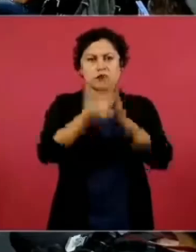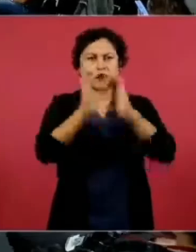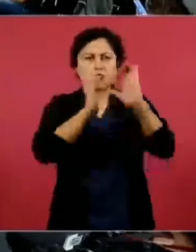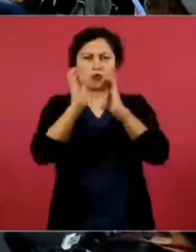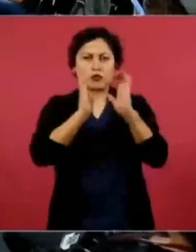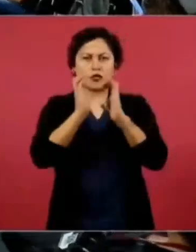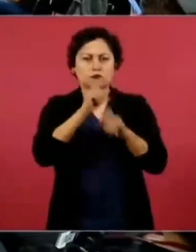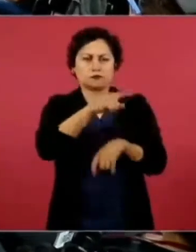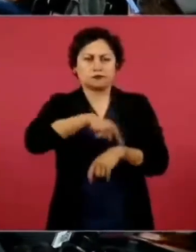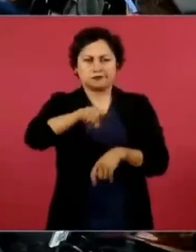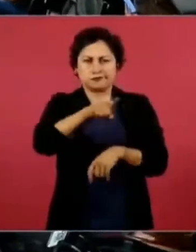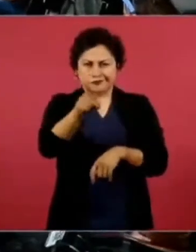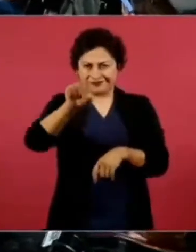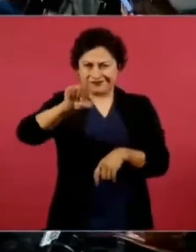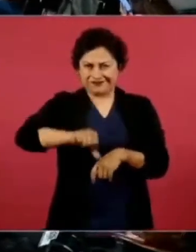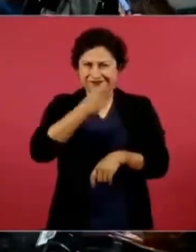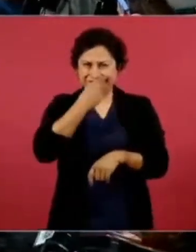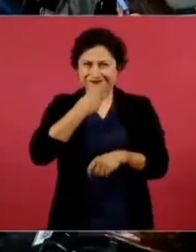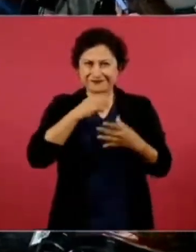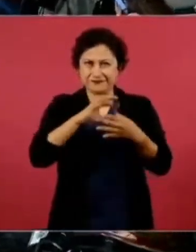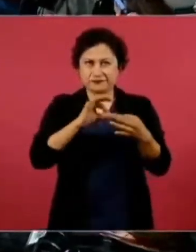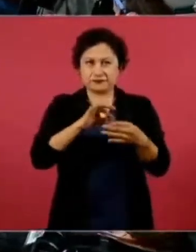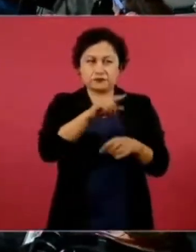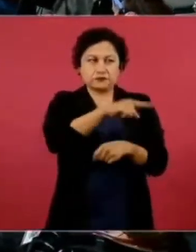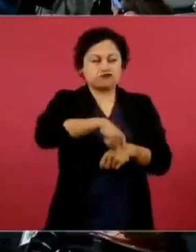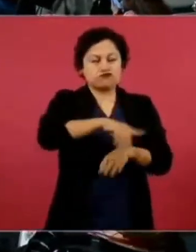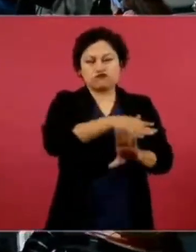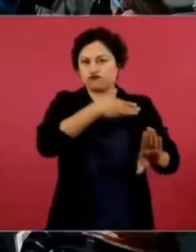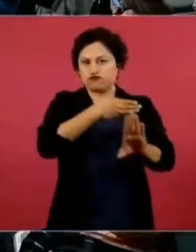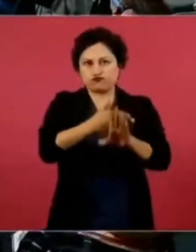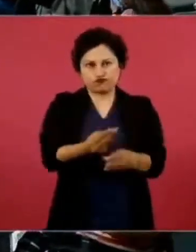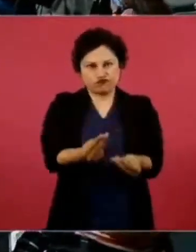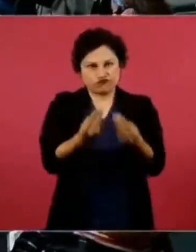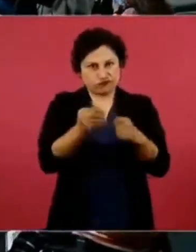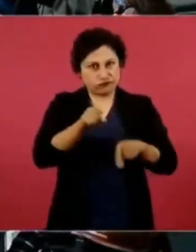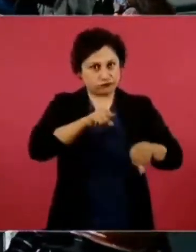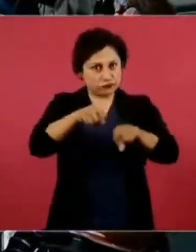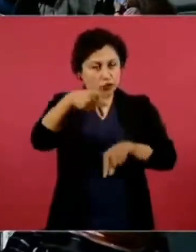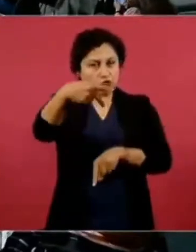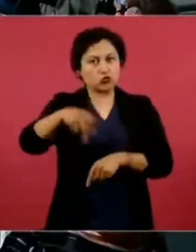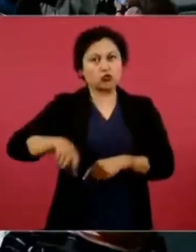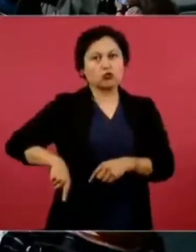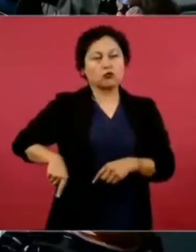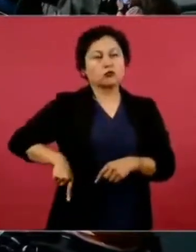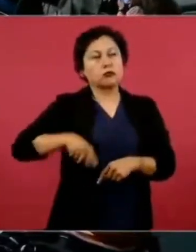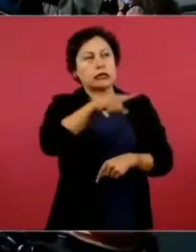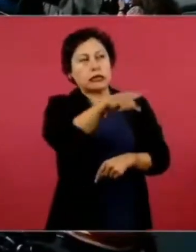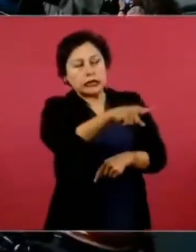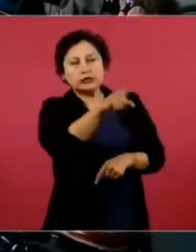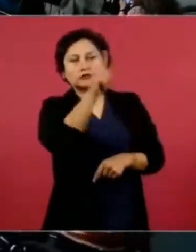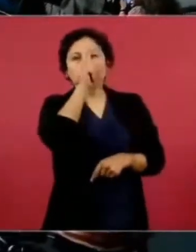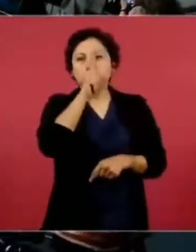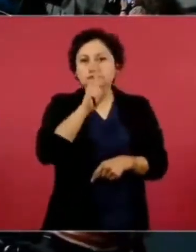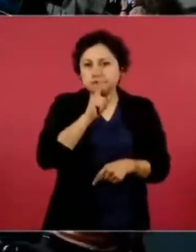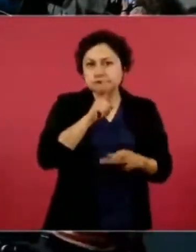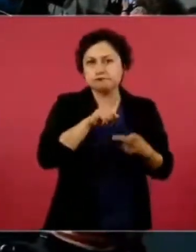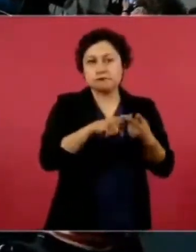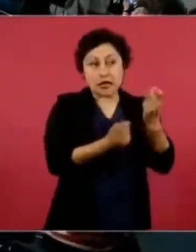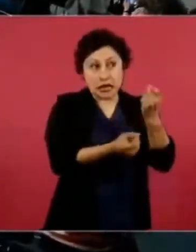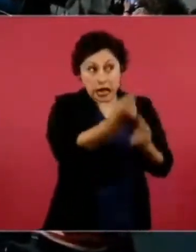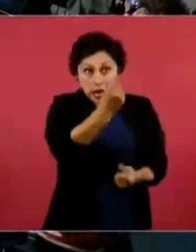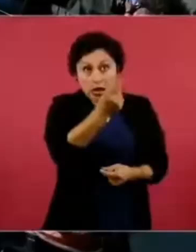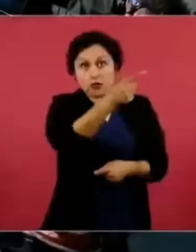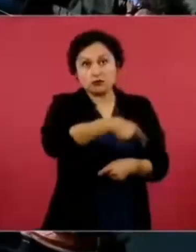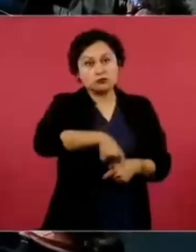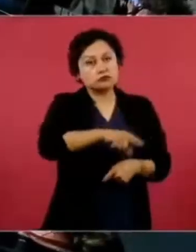pues han atacado a su gobierno como no se veía antes. Han sido no solo mentirosos, sino en algunos casos hasta golpistas.